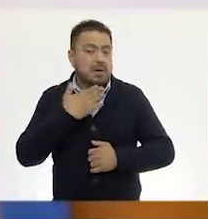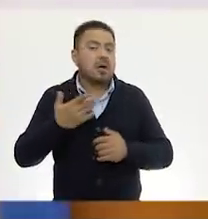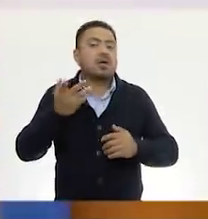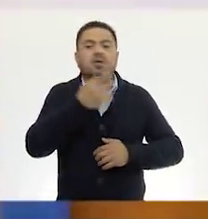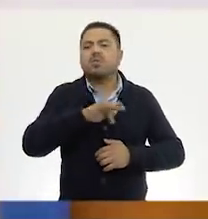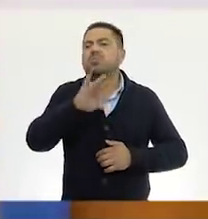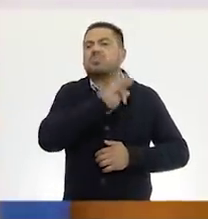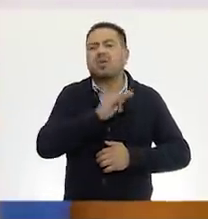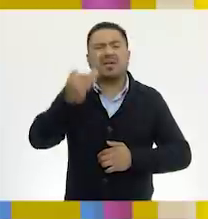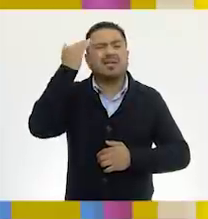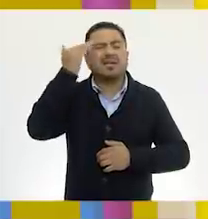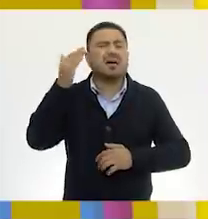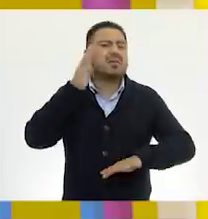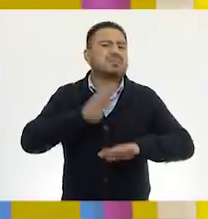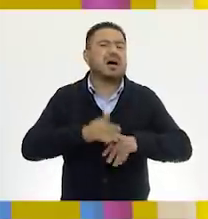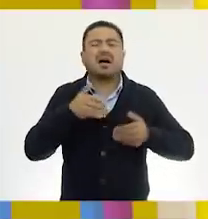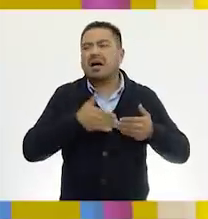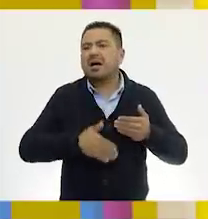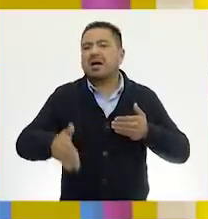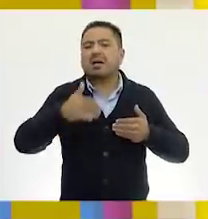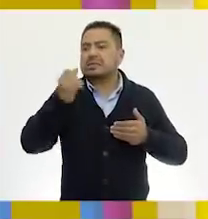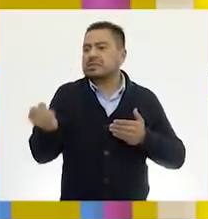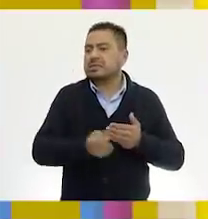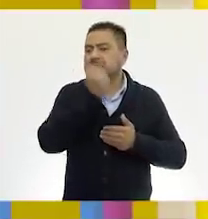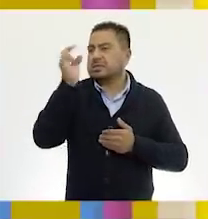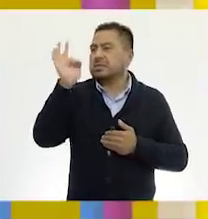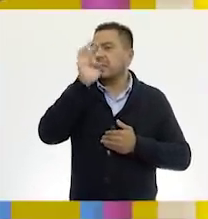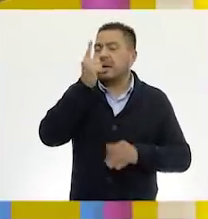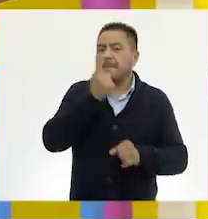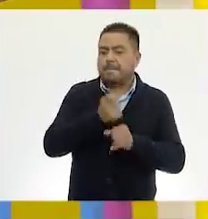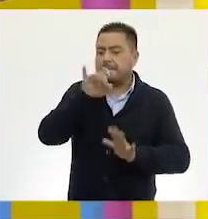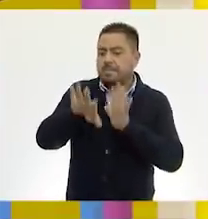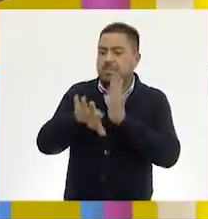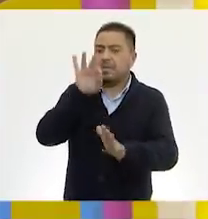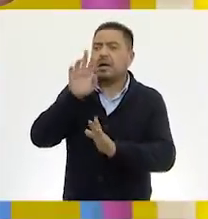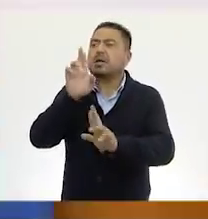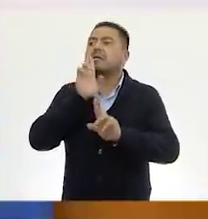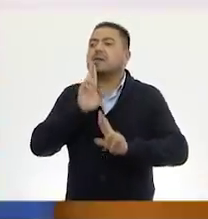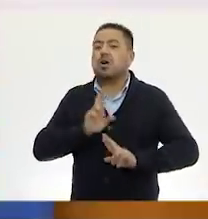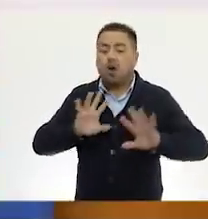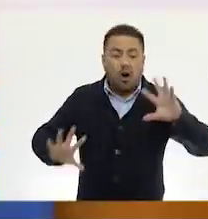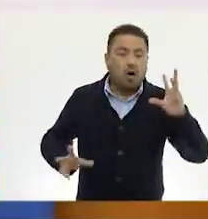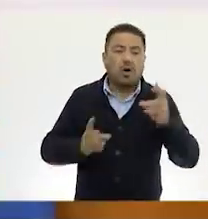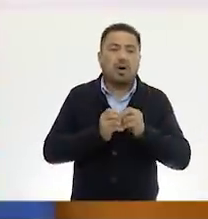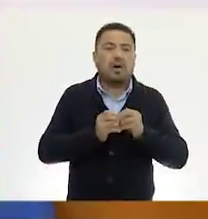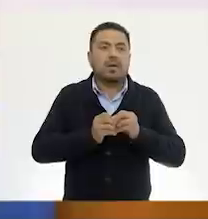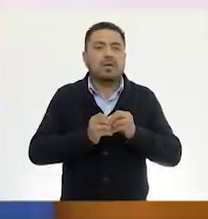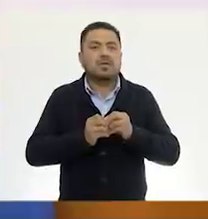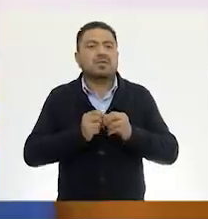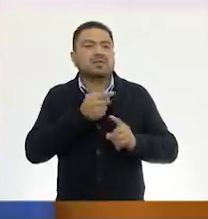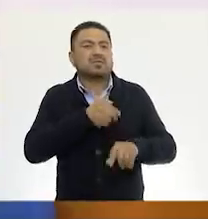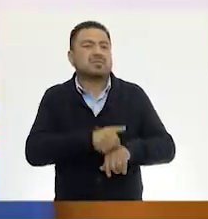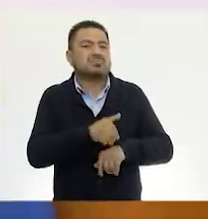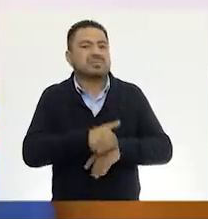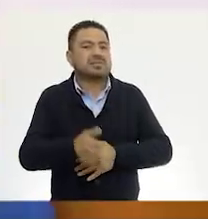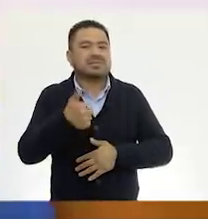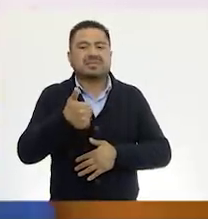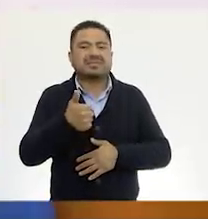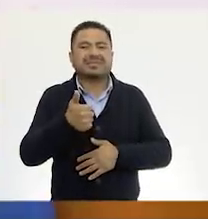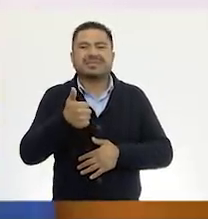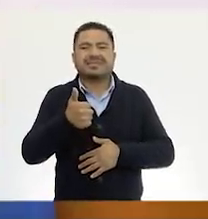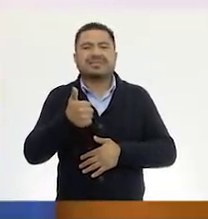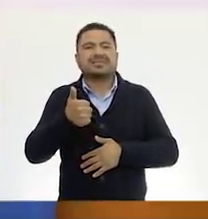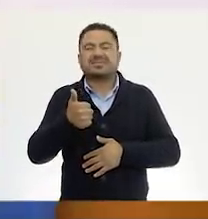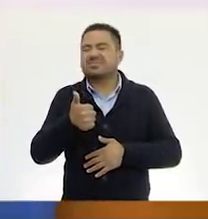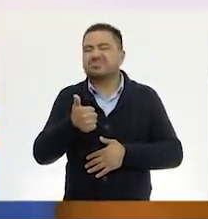Podemos tardar mucho tiempo. Puede que, por suerte, a la primera tengamos nuestro resultado completo. Y en las unidades me salió el número seis,